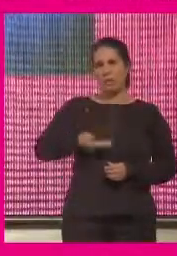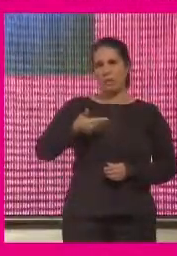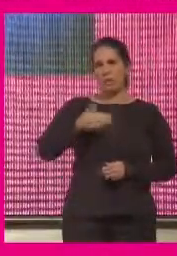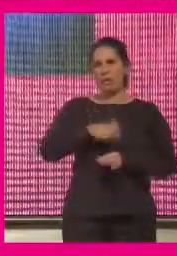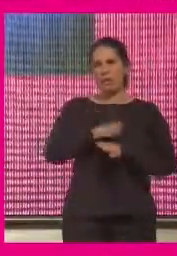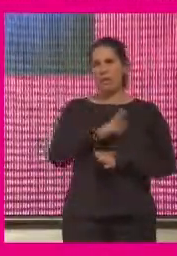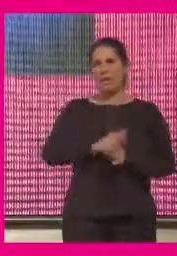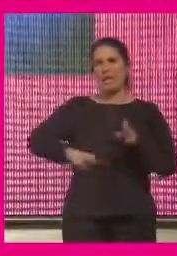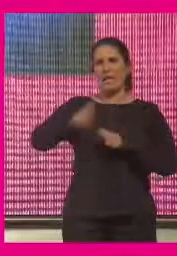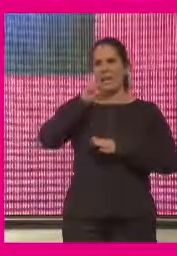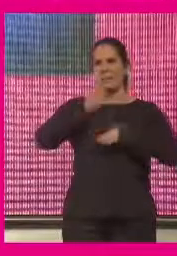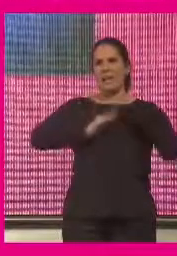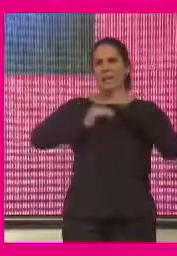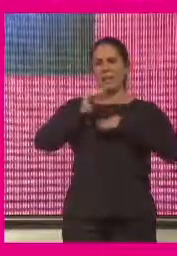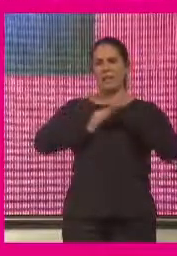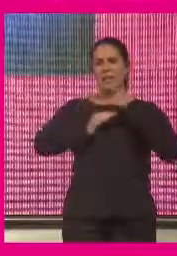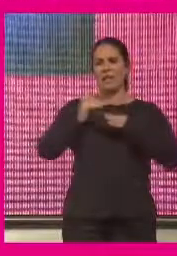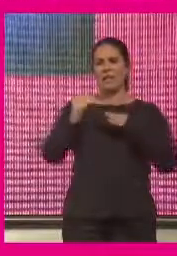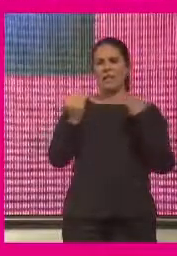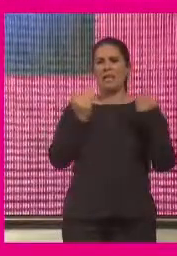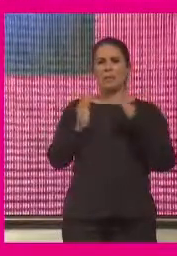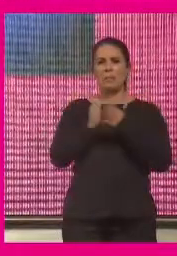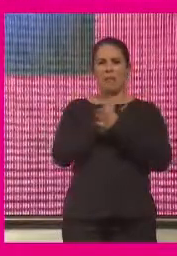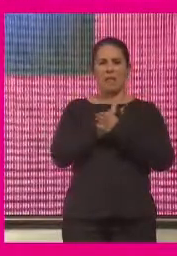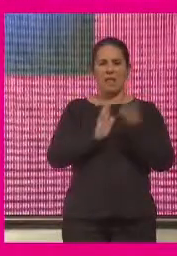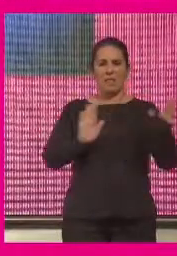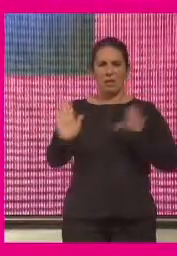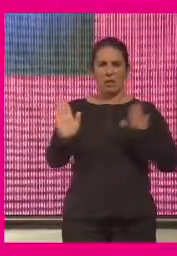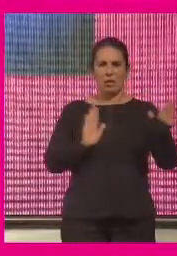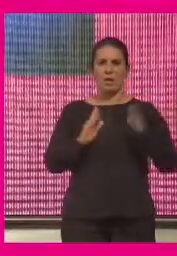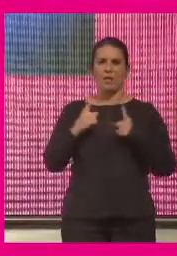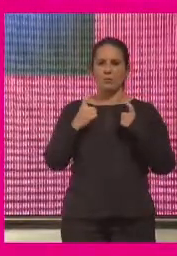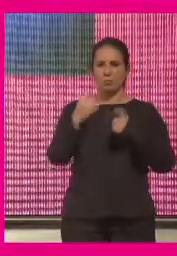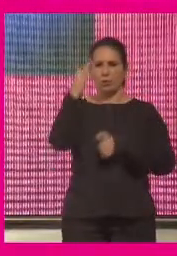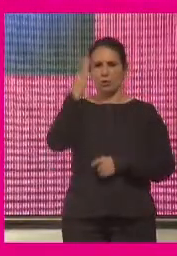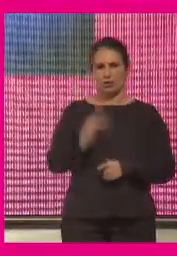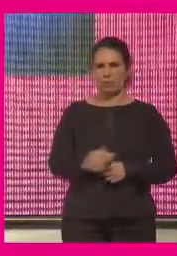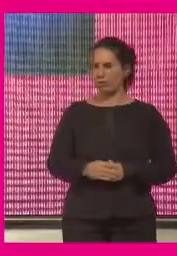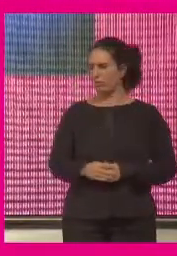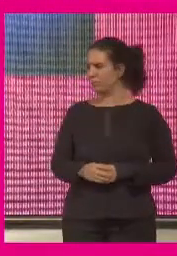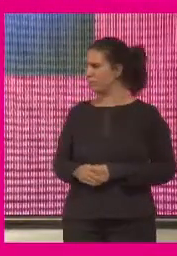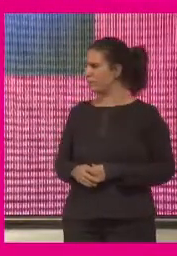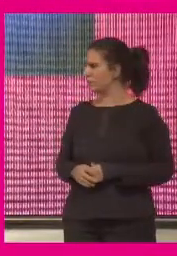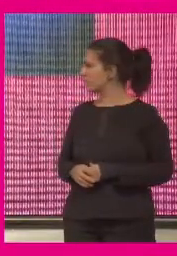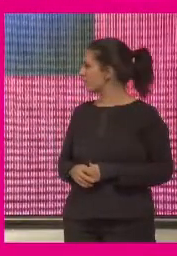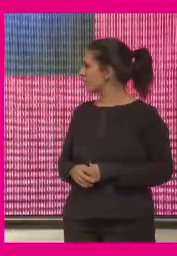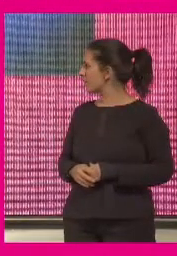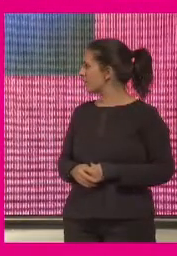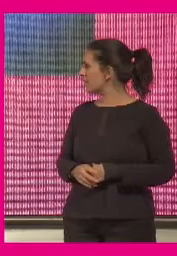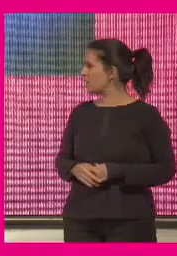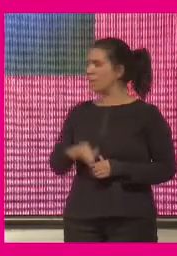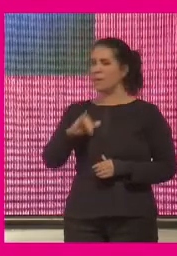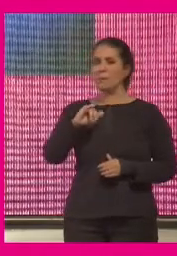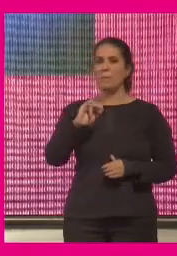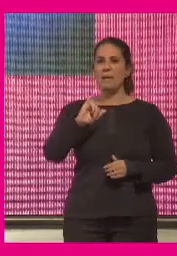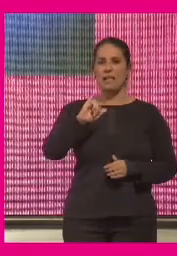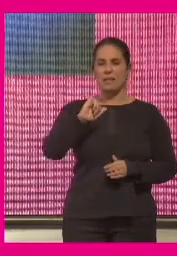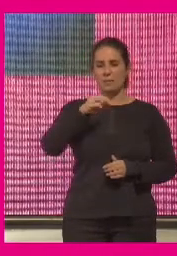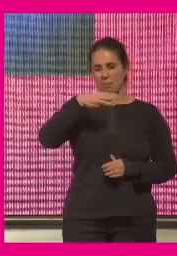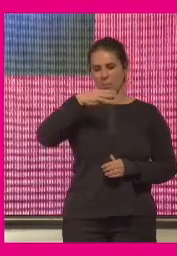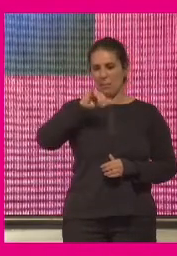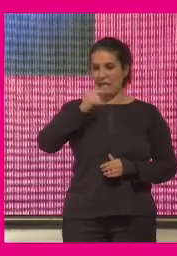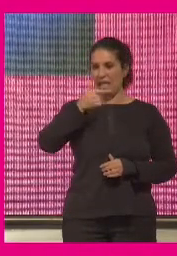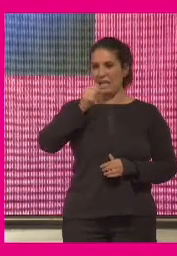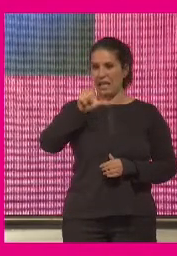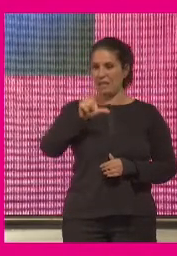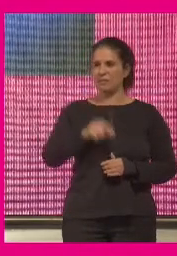restablecer márgenes de intermediación que siguen siendo muy positivos para nuestra sociedad genial Miguel bueno